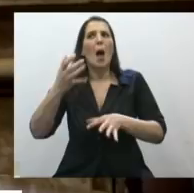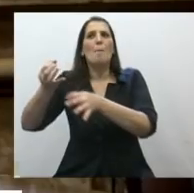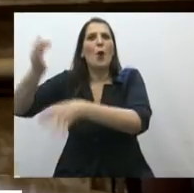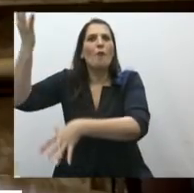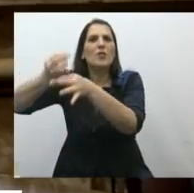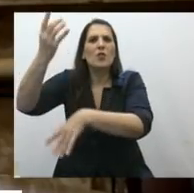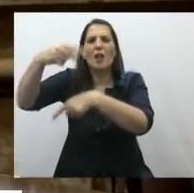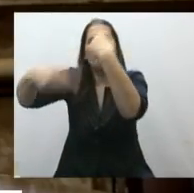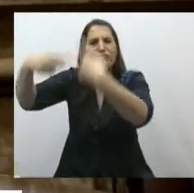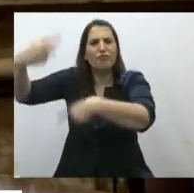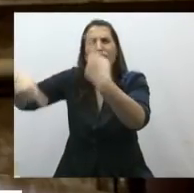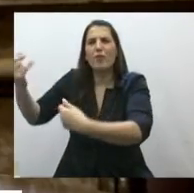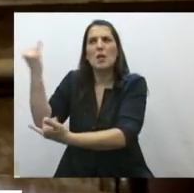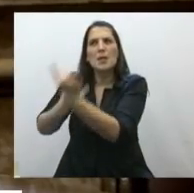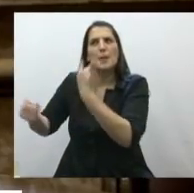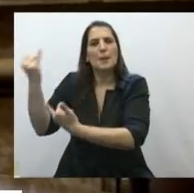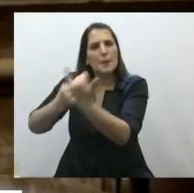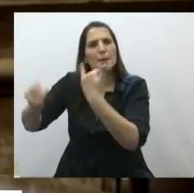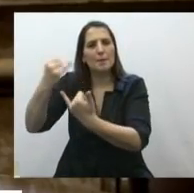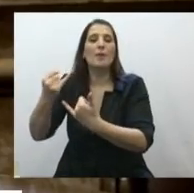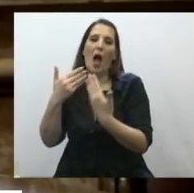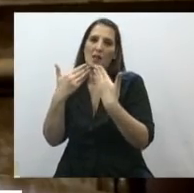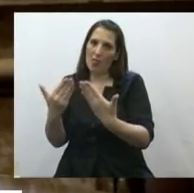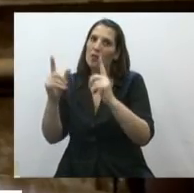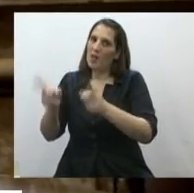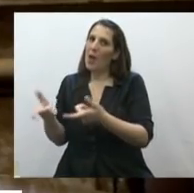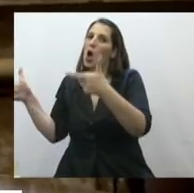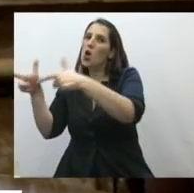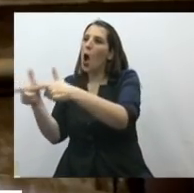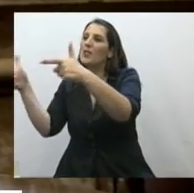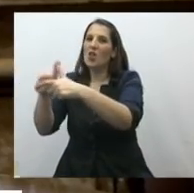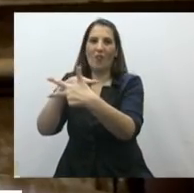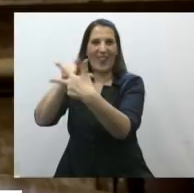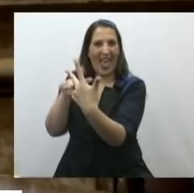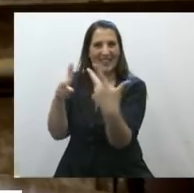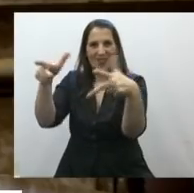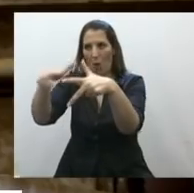plenario, agradeciendo también a los tres presidentes de comisiones esas largas jornadas,